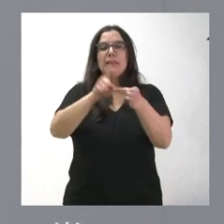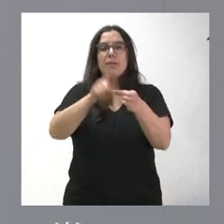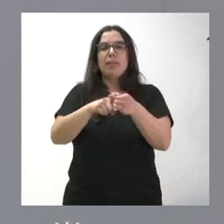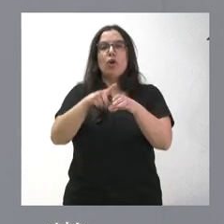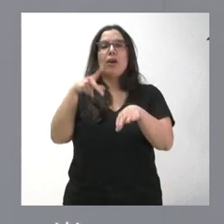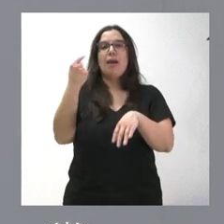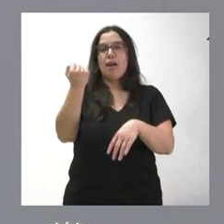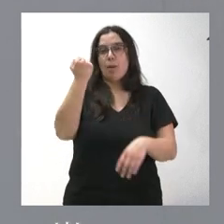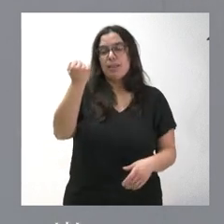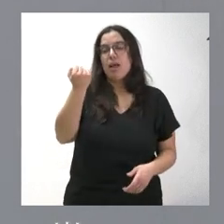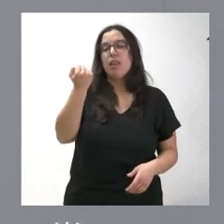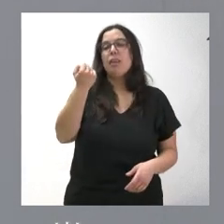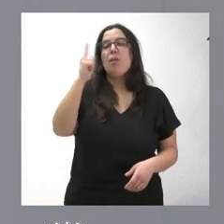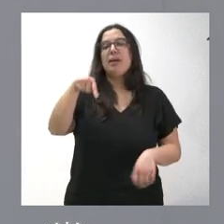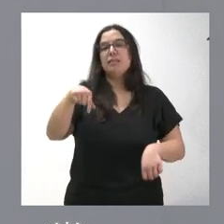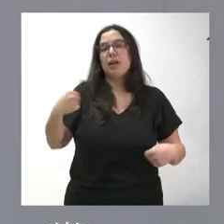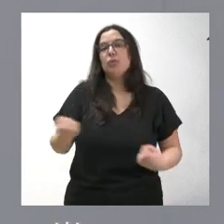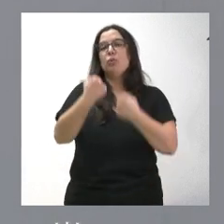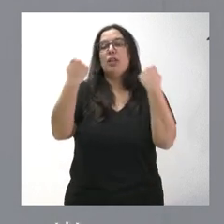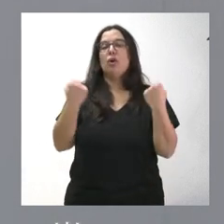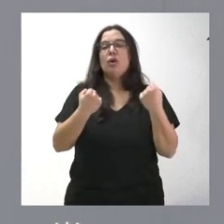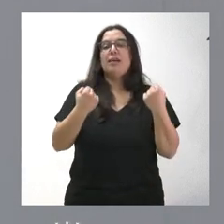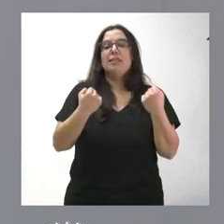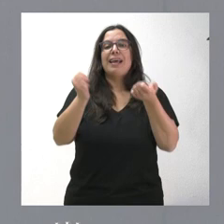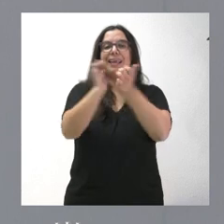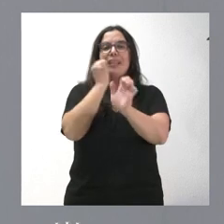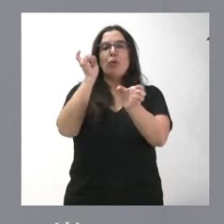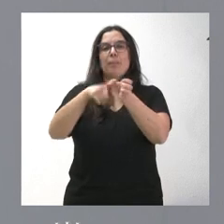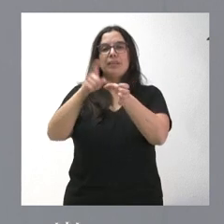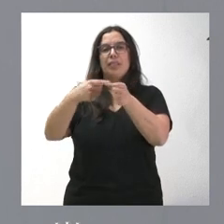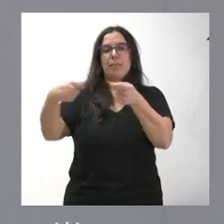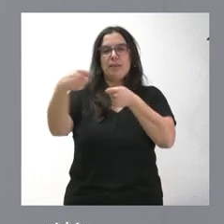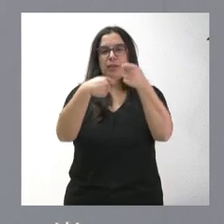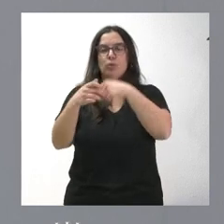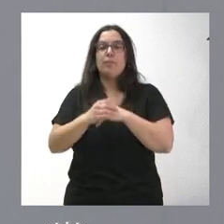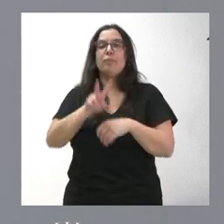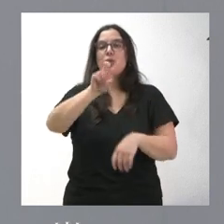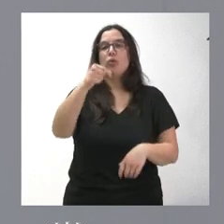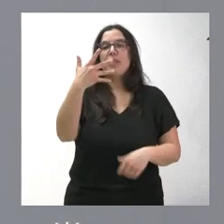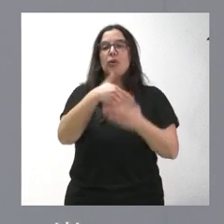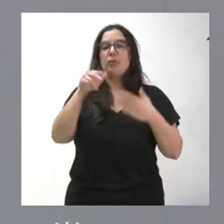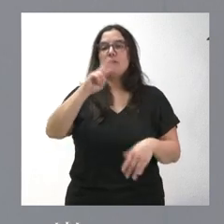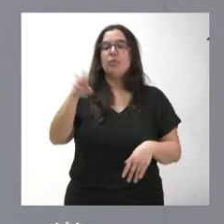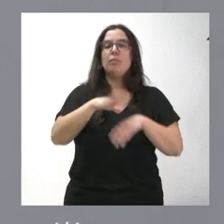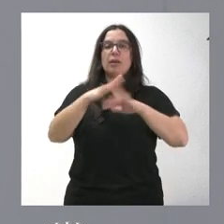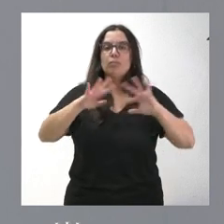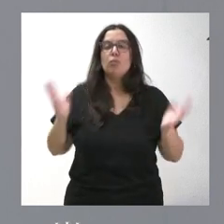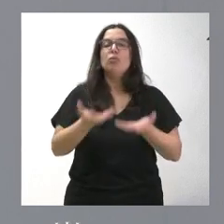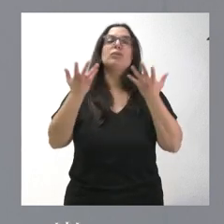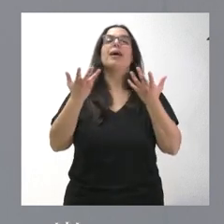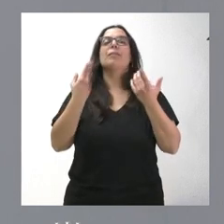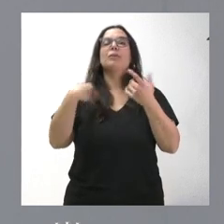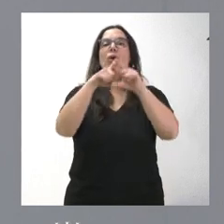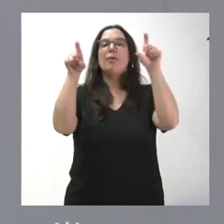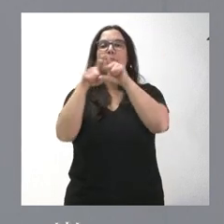y actuaciones en créditos participativos. 2,5 millones de euros para impulsar un hub internacional de videojuegos